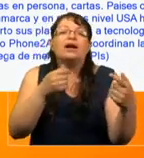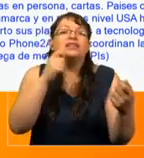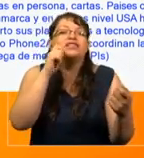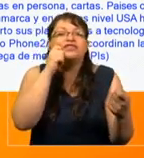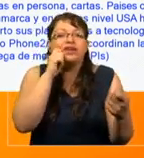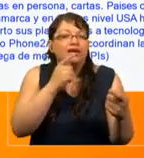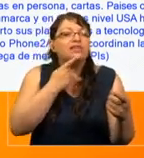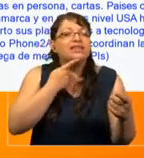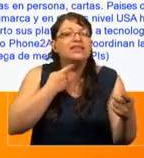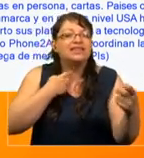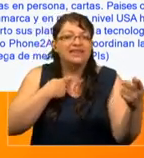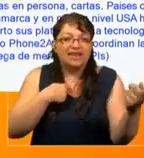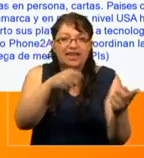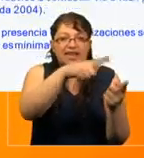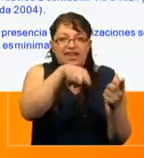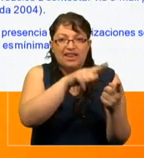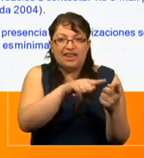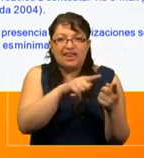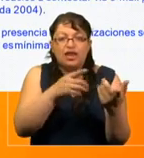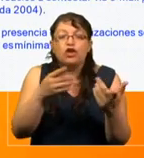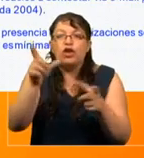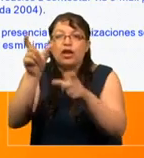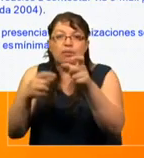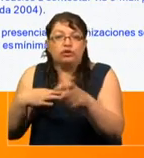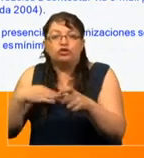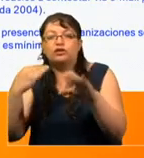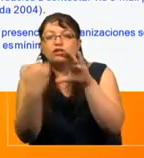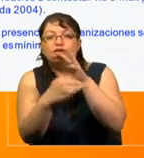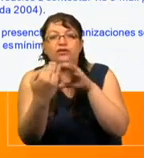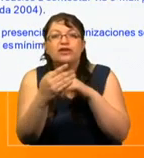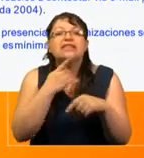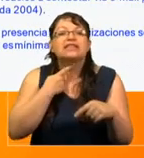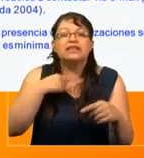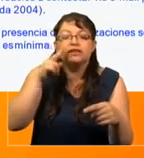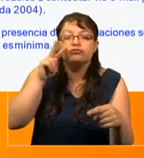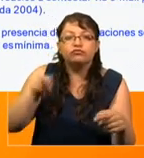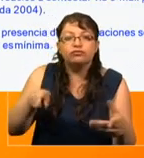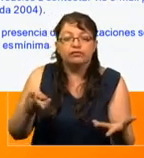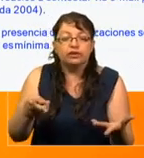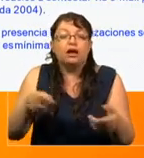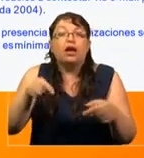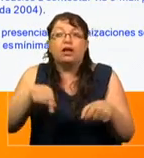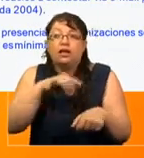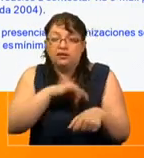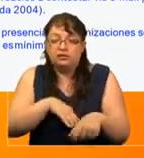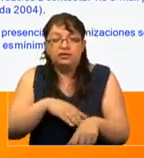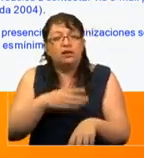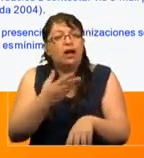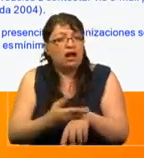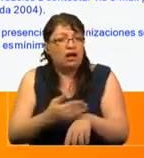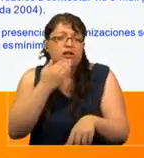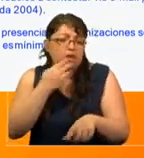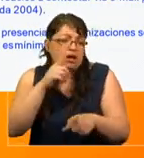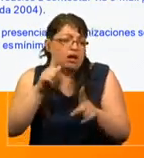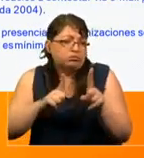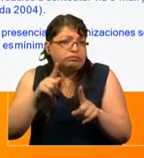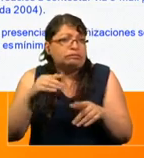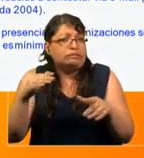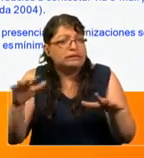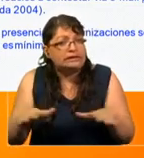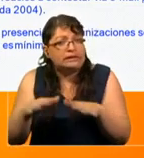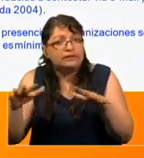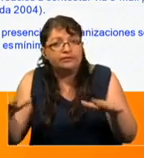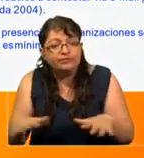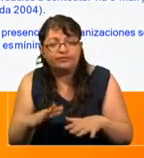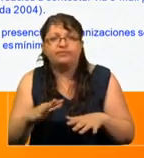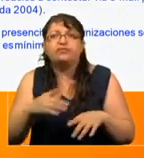y la valoración de los mensajes de los ciudadanos para el Congreso. En Chile han habido algunos esfuerzos. Hay un